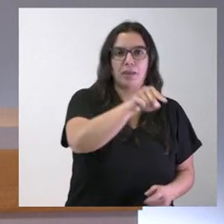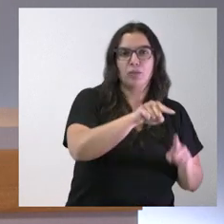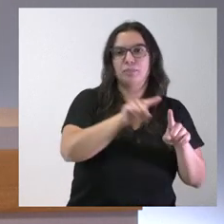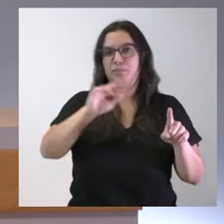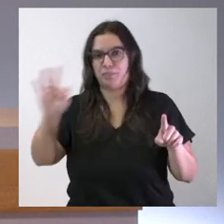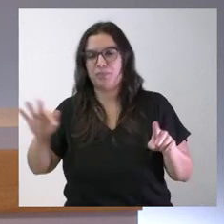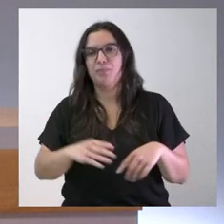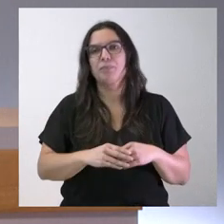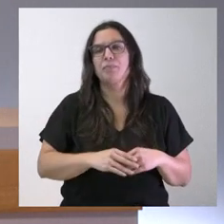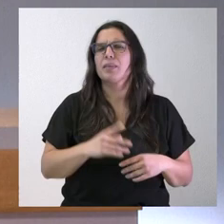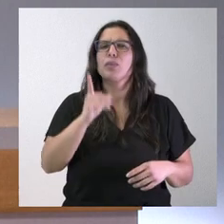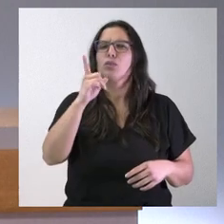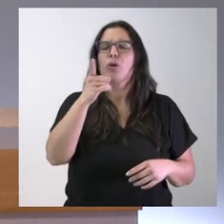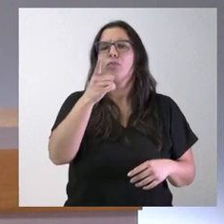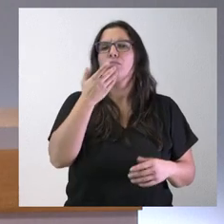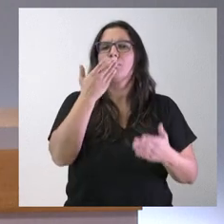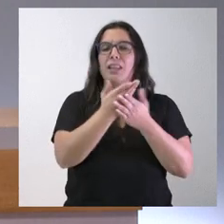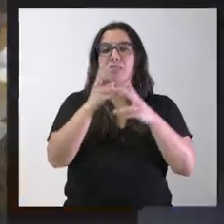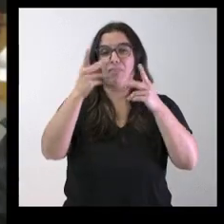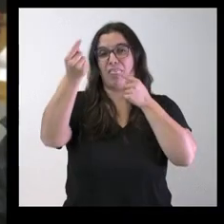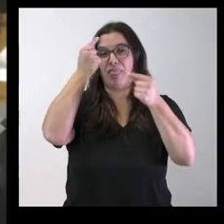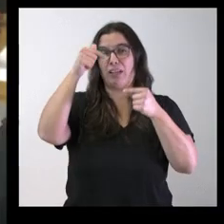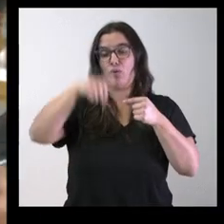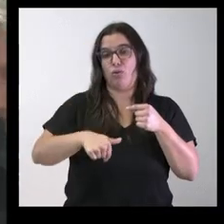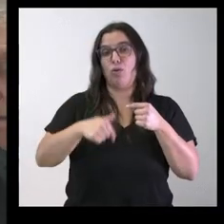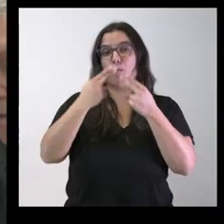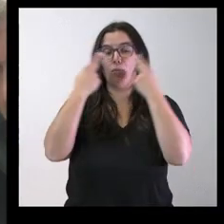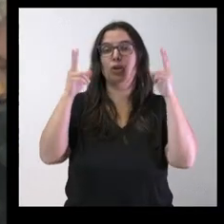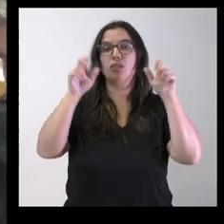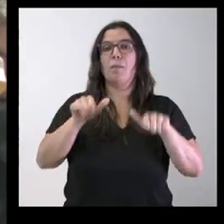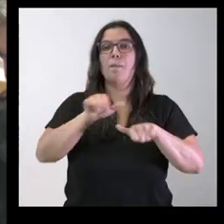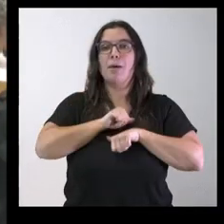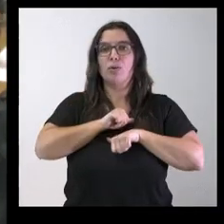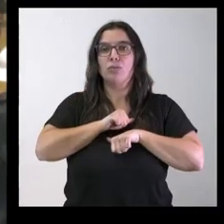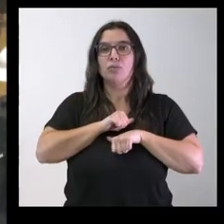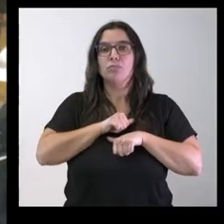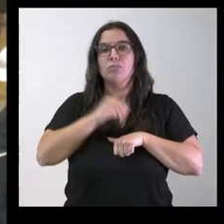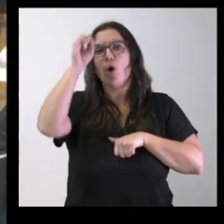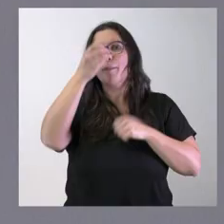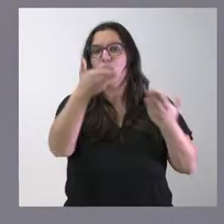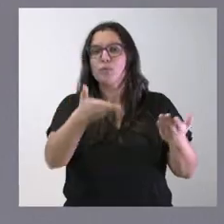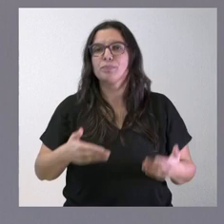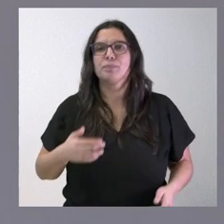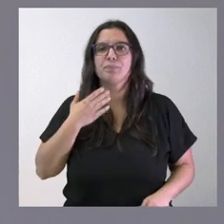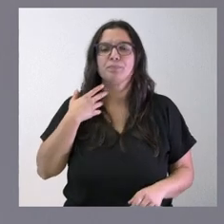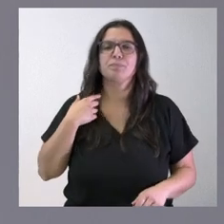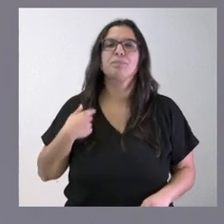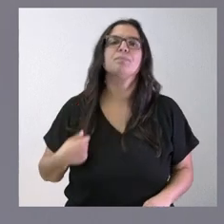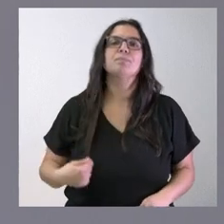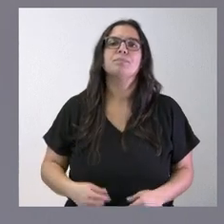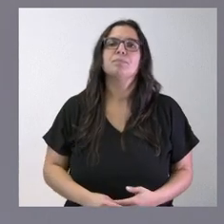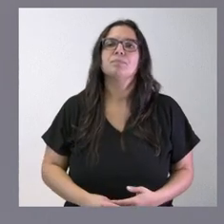Nada, simplemente una valoración sobre los datos del paro que hemos conocido hoy, una valoración de la Junta. Gracias. Sí, efectivamente. Hemos